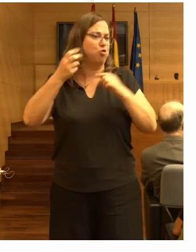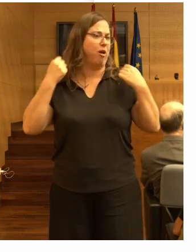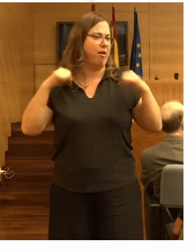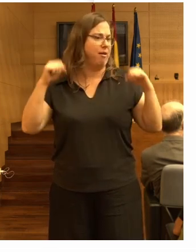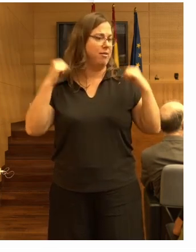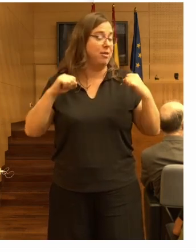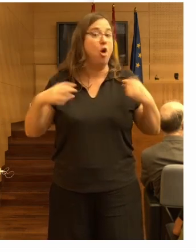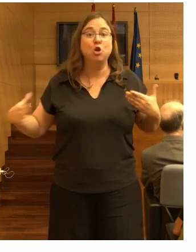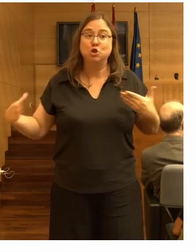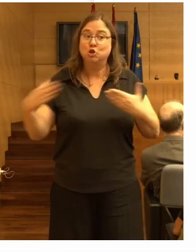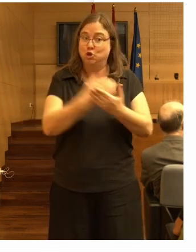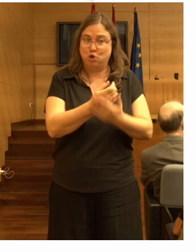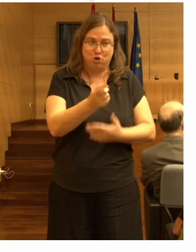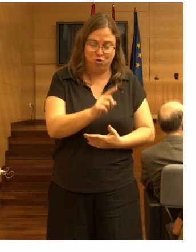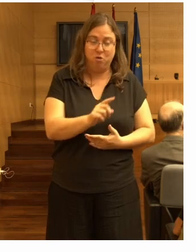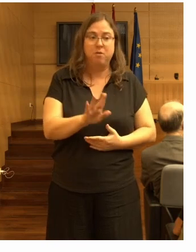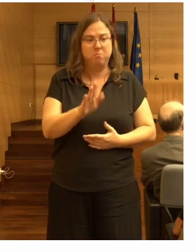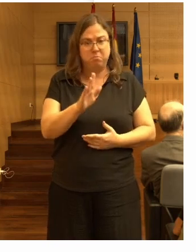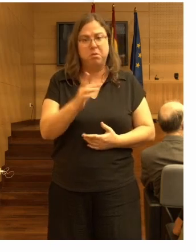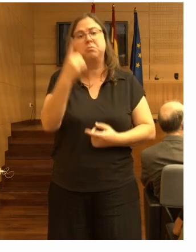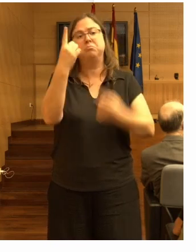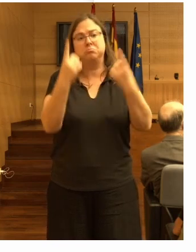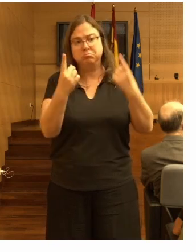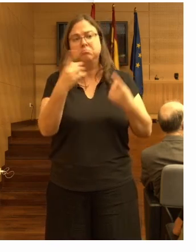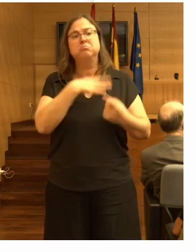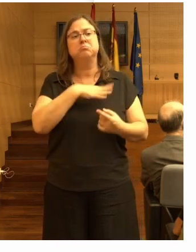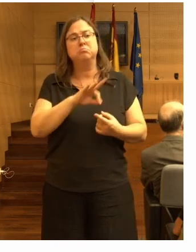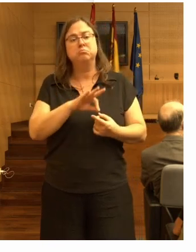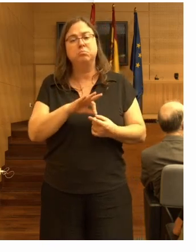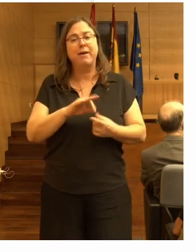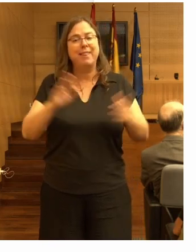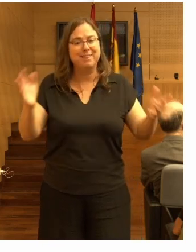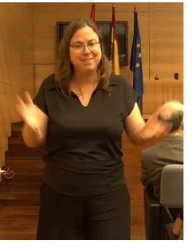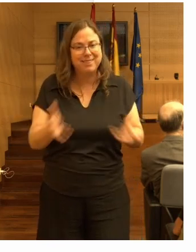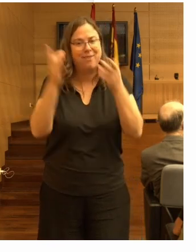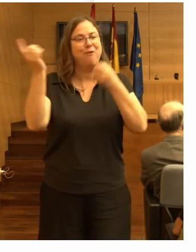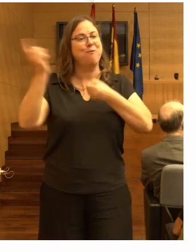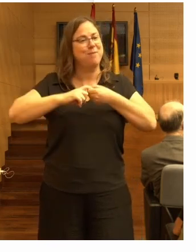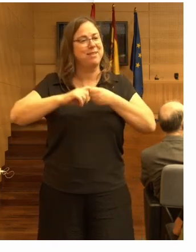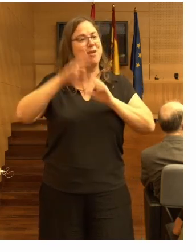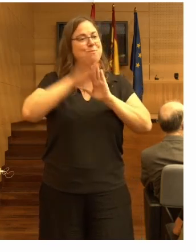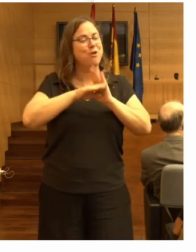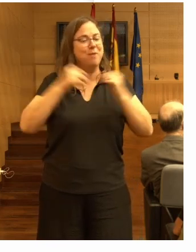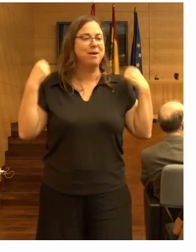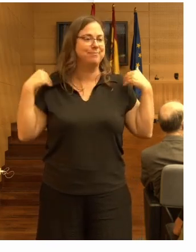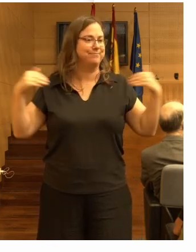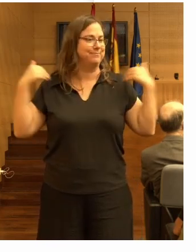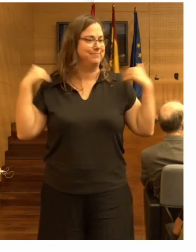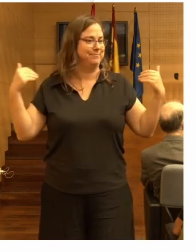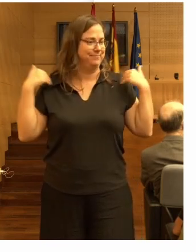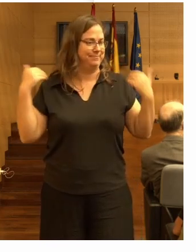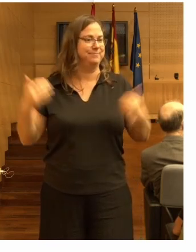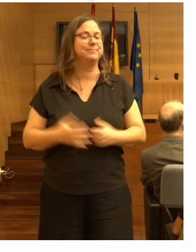No todos, pero sí que se pueden motivar a los residentes a participar en esos programas de ejercicio.